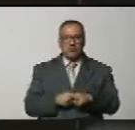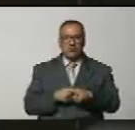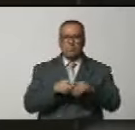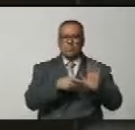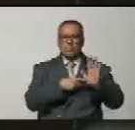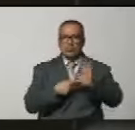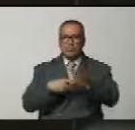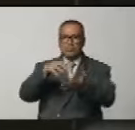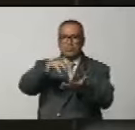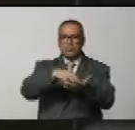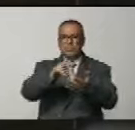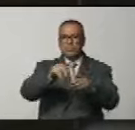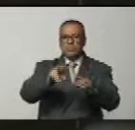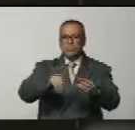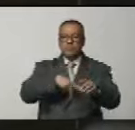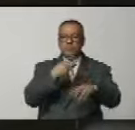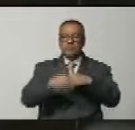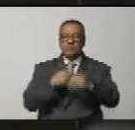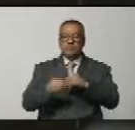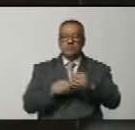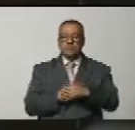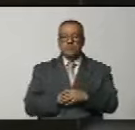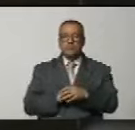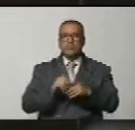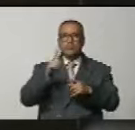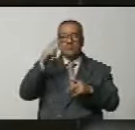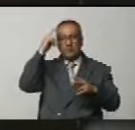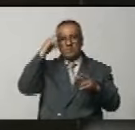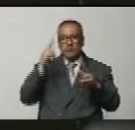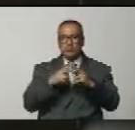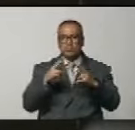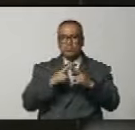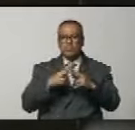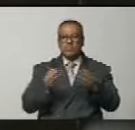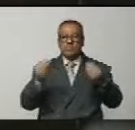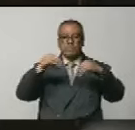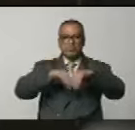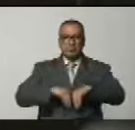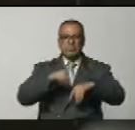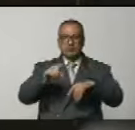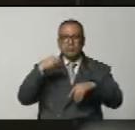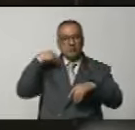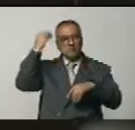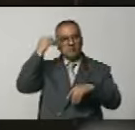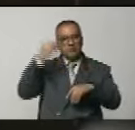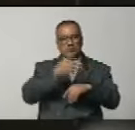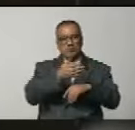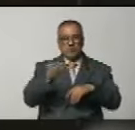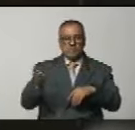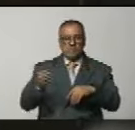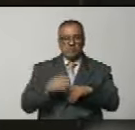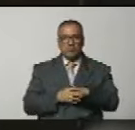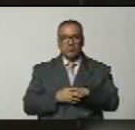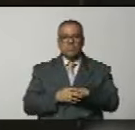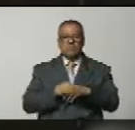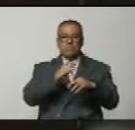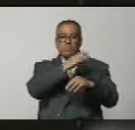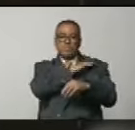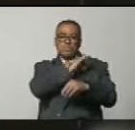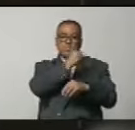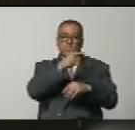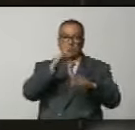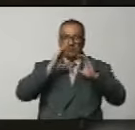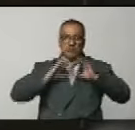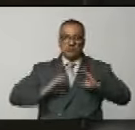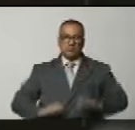la Cámara que pudiéramos hacer un reconocimiento, un acuerdo, lo que bien considere la directiva de este